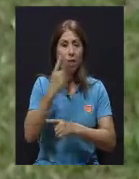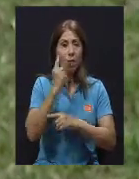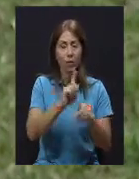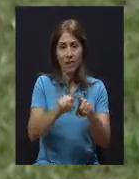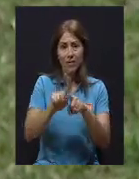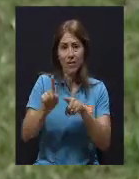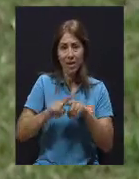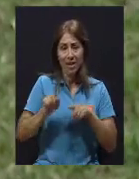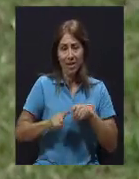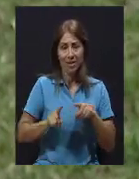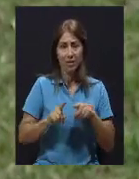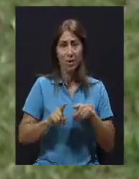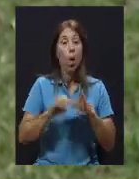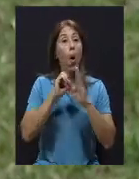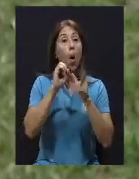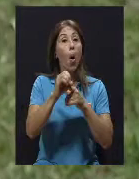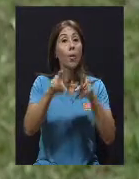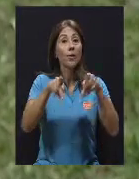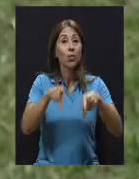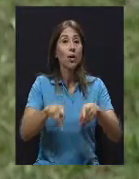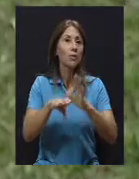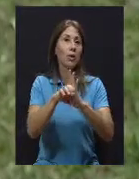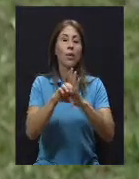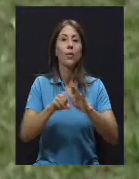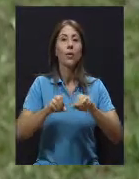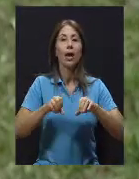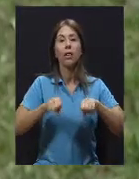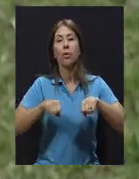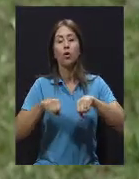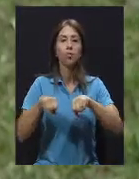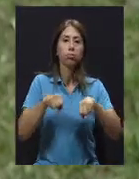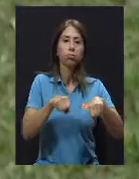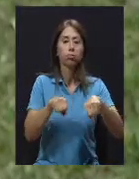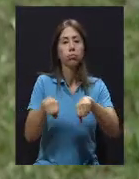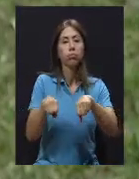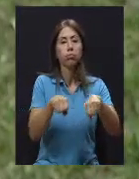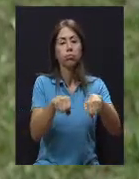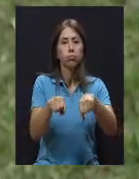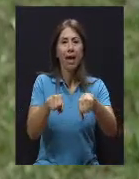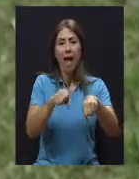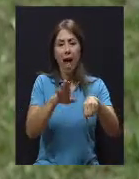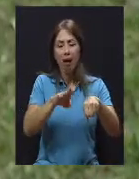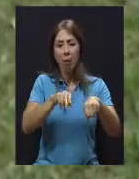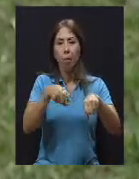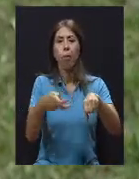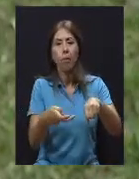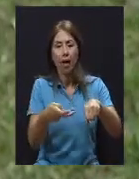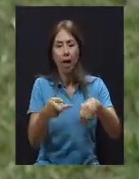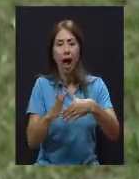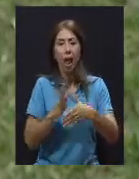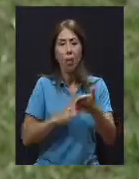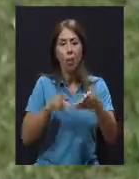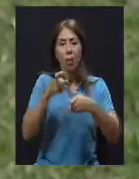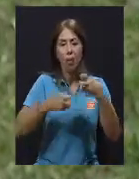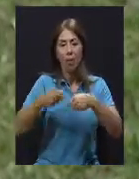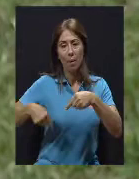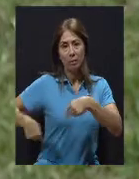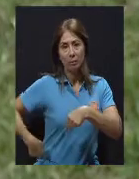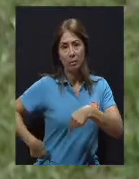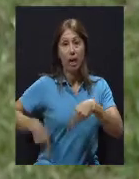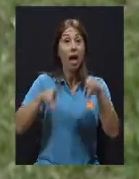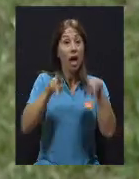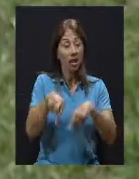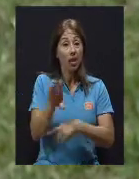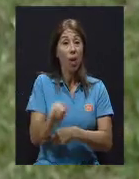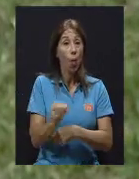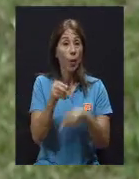politraumatizados, estos muchachos que andan en moto y todo y que se luxan su cadera, se fracturan, gente joven, gente que tiene enfermedades de